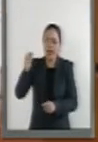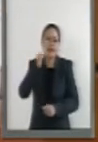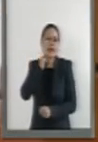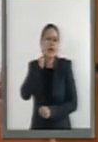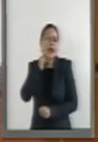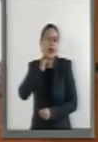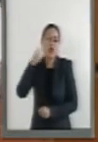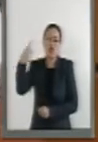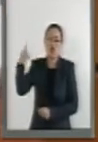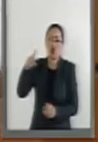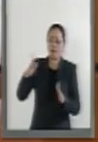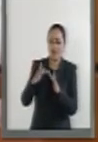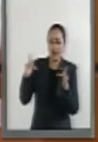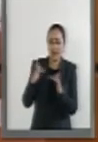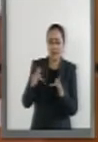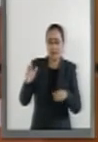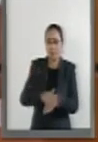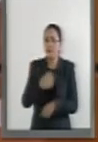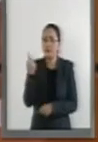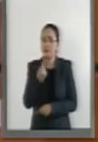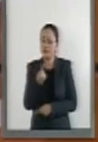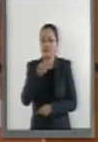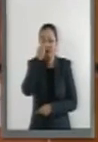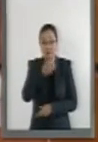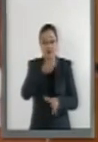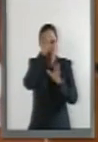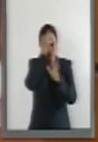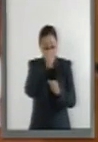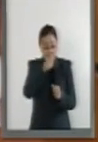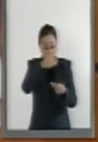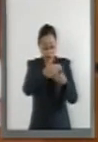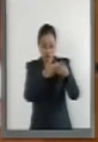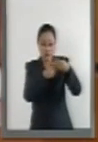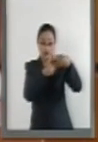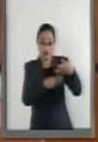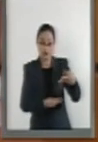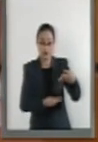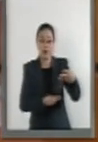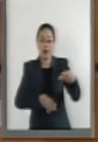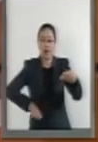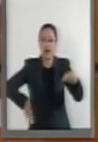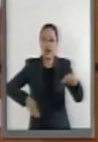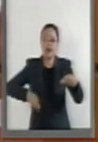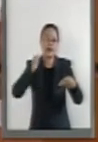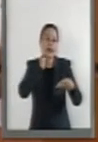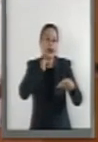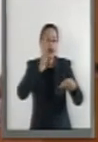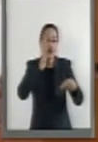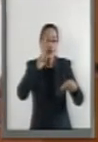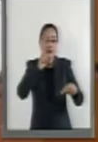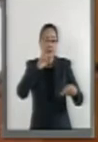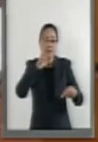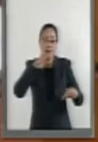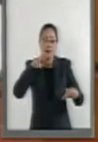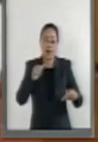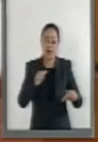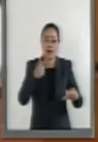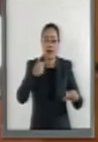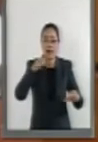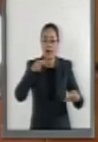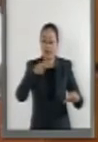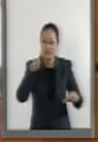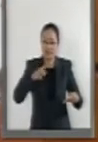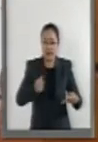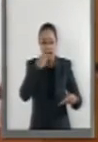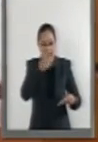porque este tratado, como lo dijo la senadora Silvia Garza, es un tratado de la más